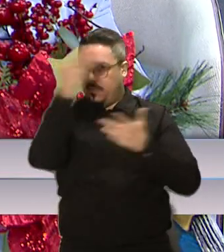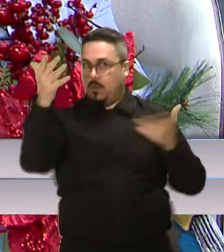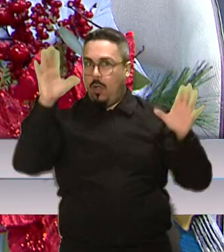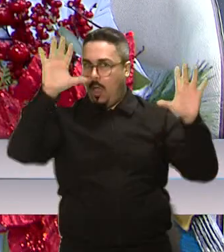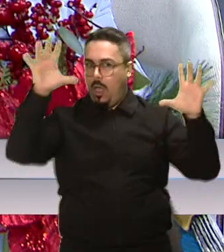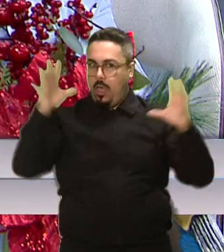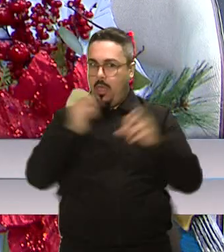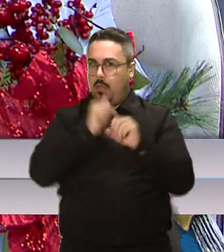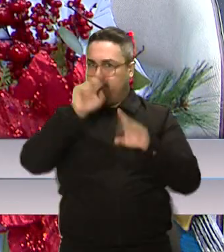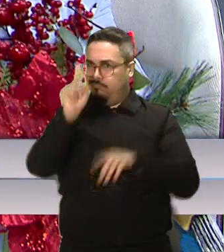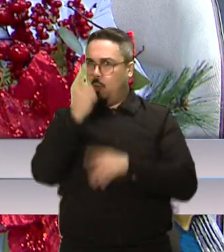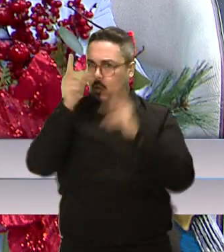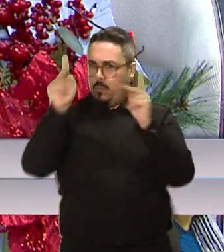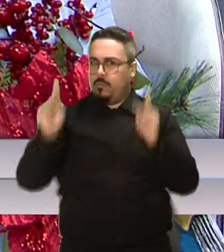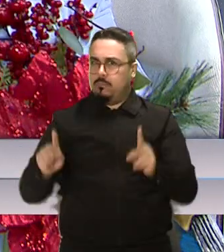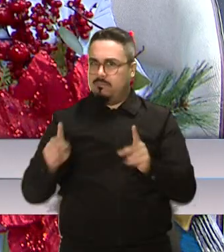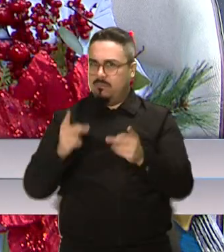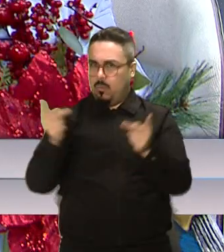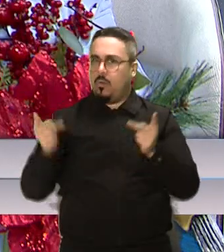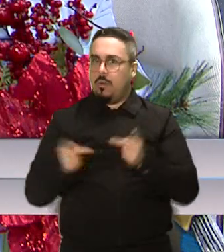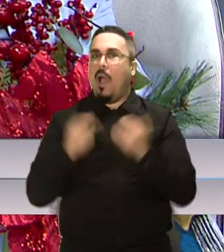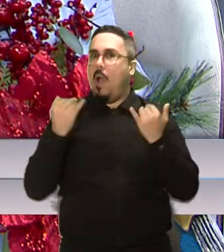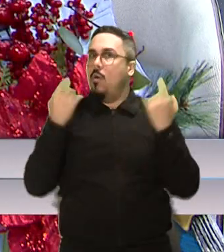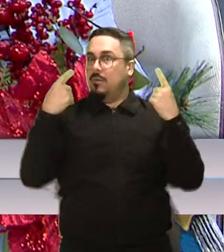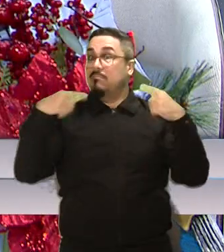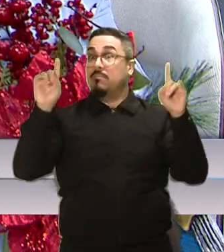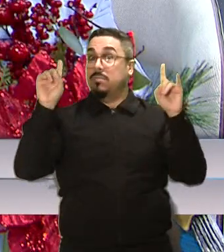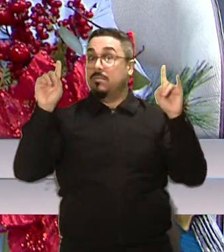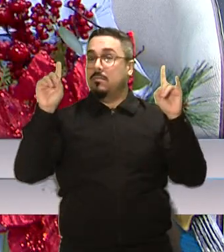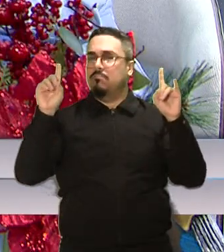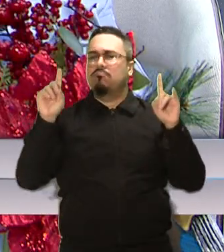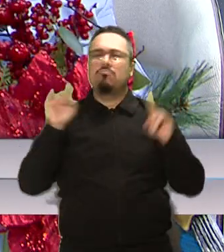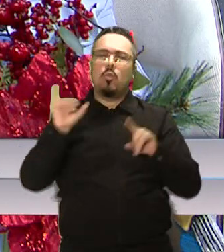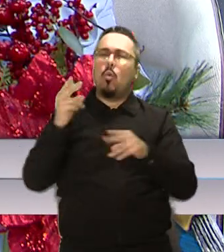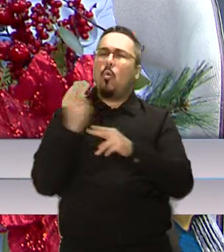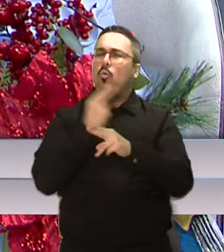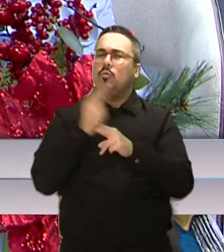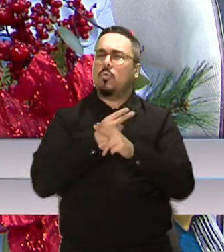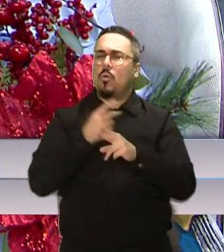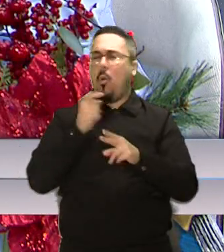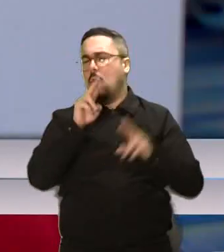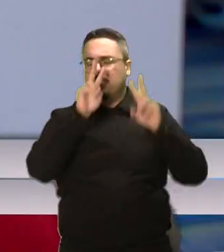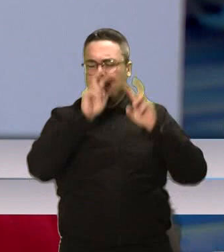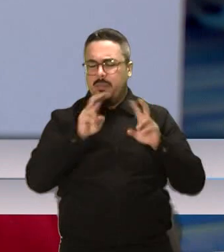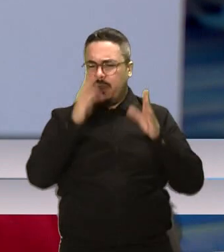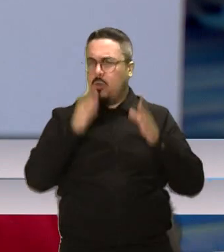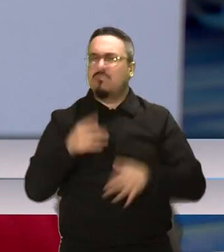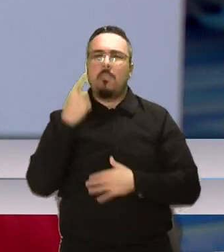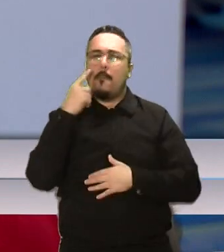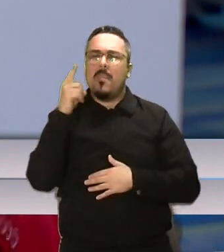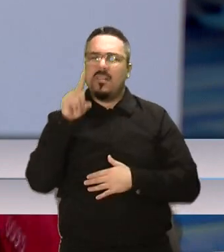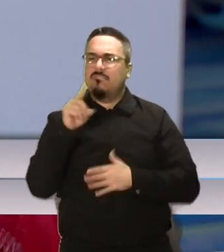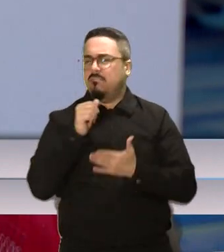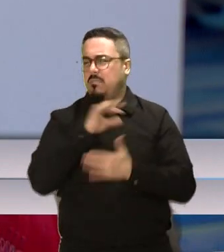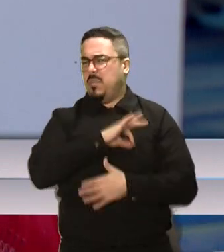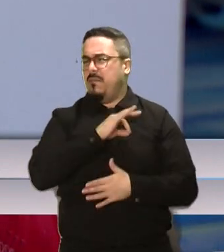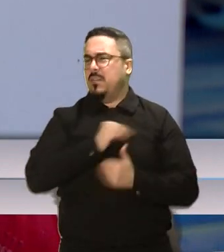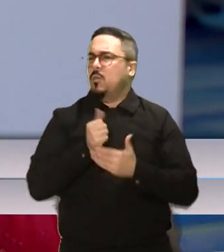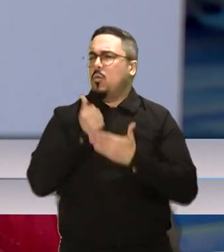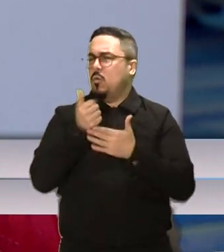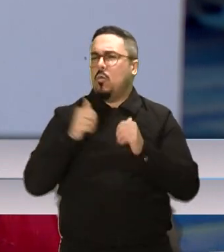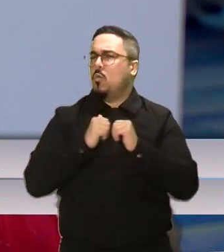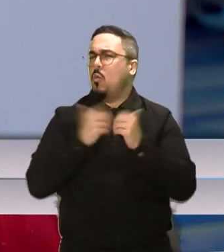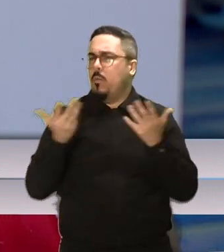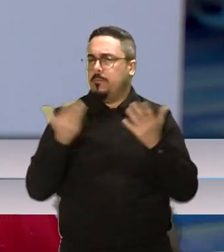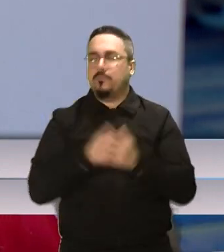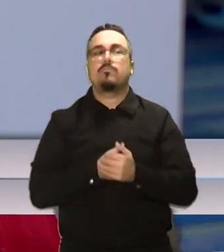por fin está. ¿Y qué utilidad tiene para ustedes y para el resto de los investigadores? Pues mira, la realidad del caso es que durante la pandemia de